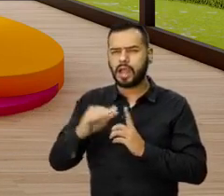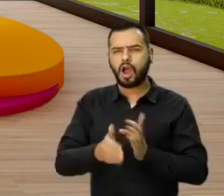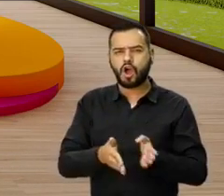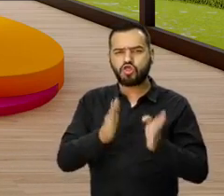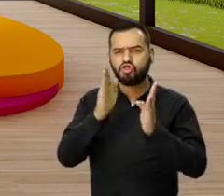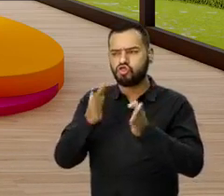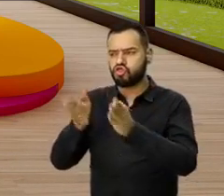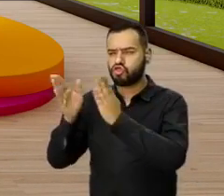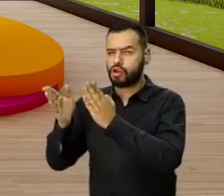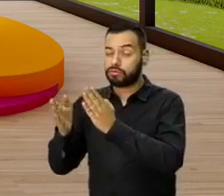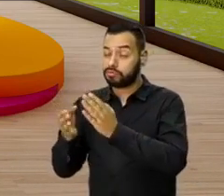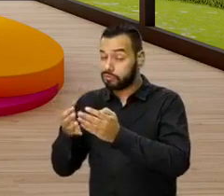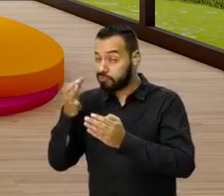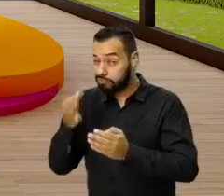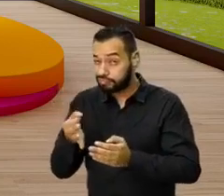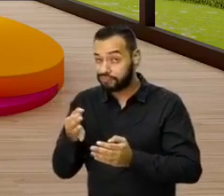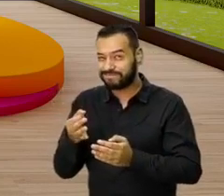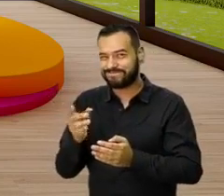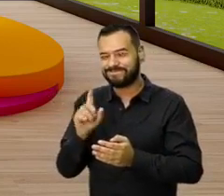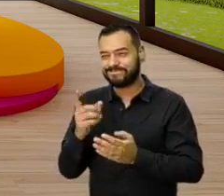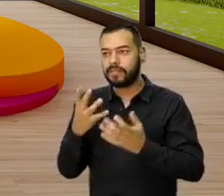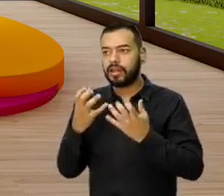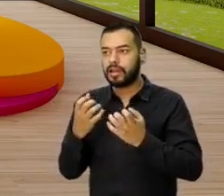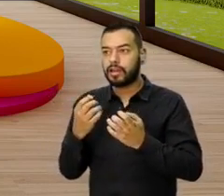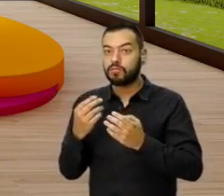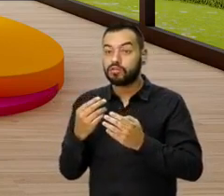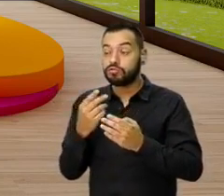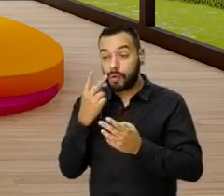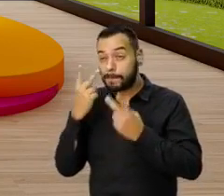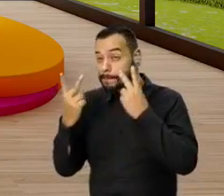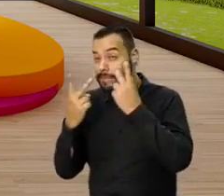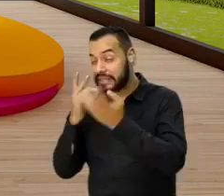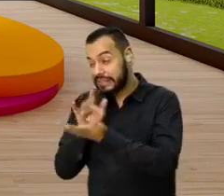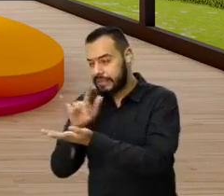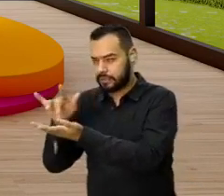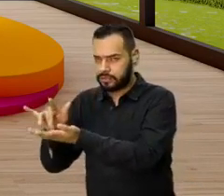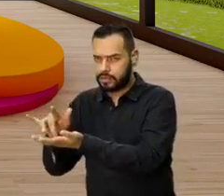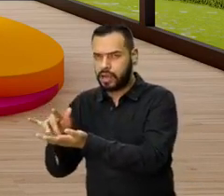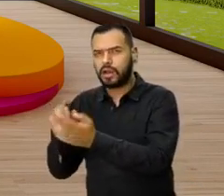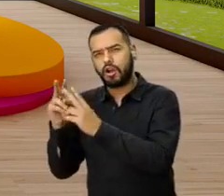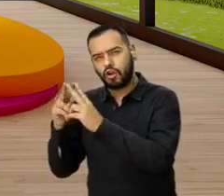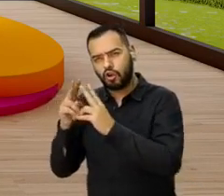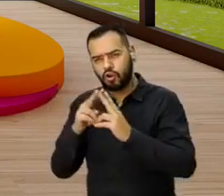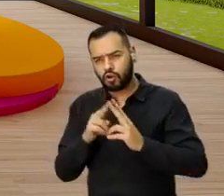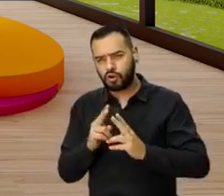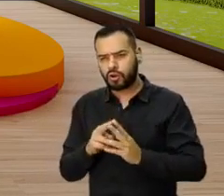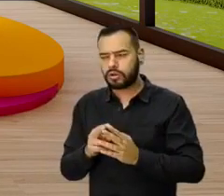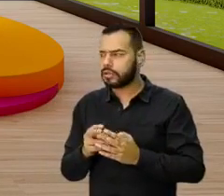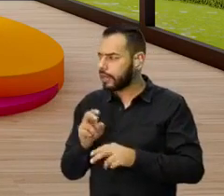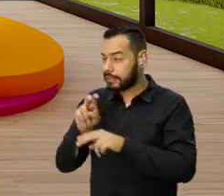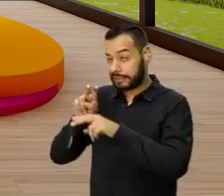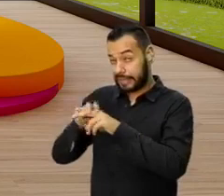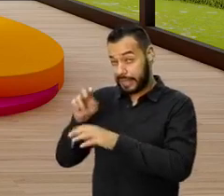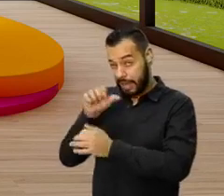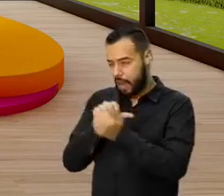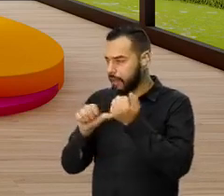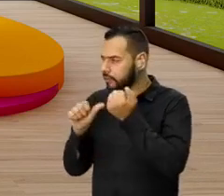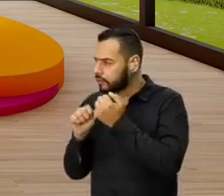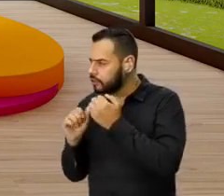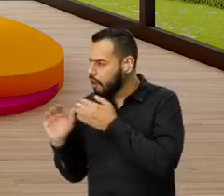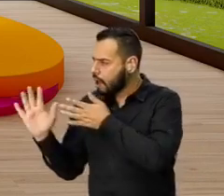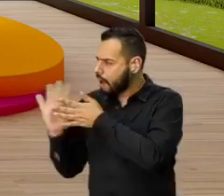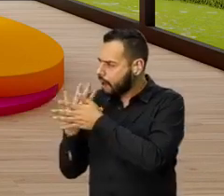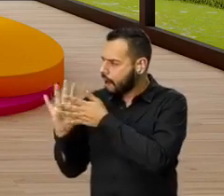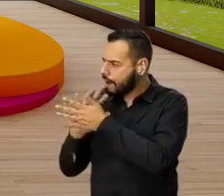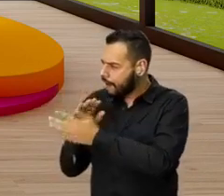torre. Por eso no me atrevo, porque quisiéramos que fueran y nos visitaran y que nos conocieran y ya se sentaran con nuestro asesor y